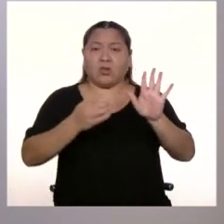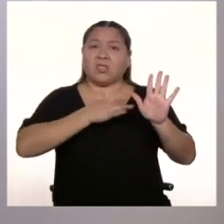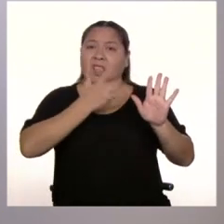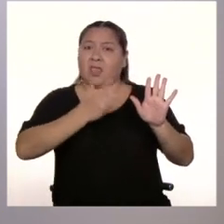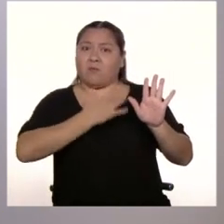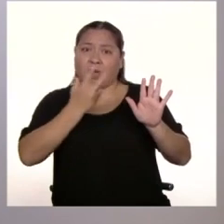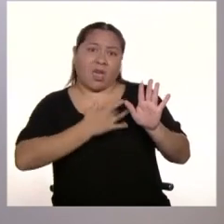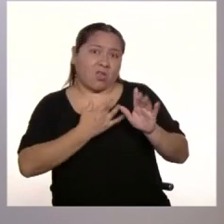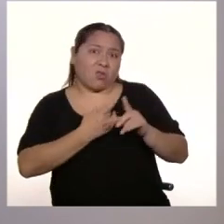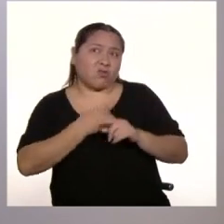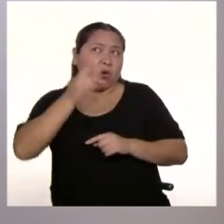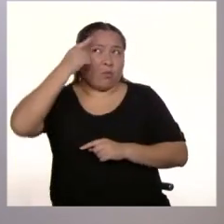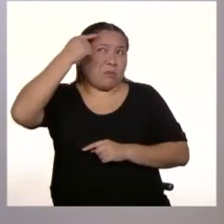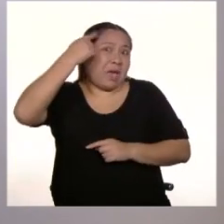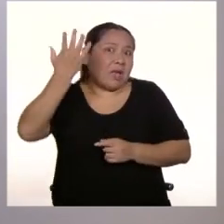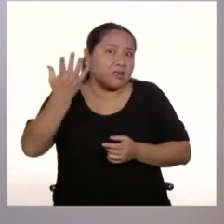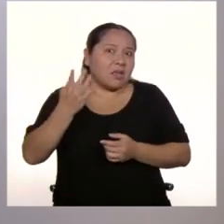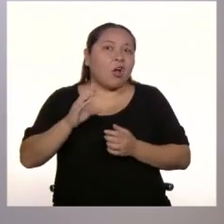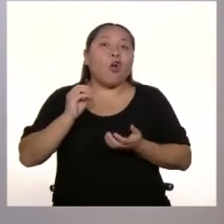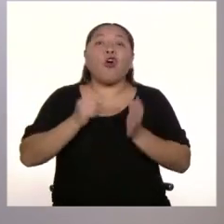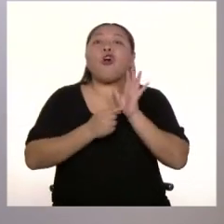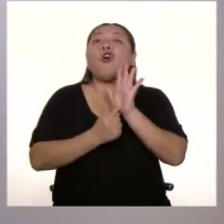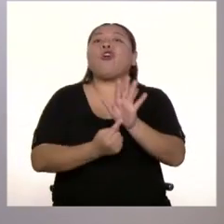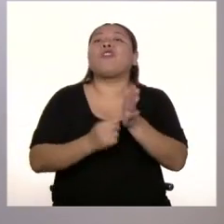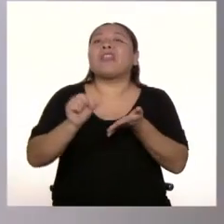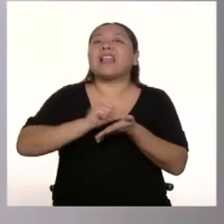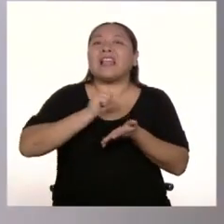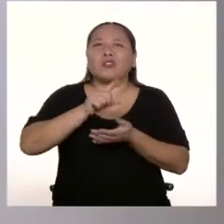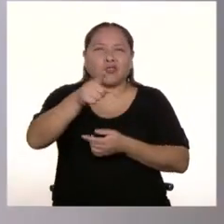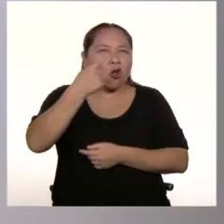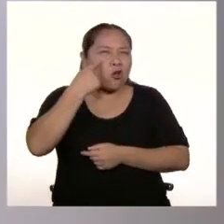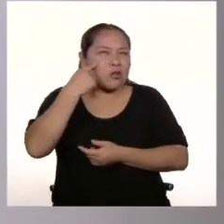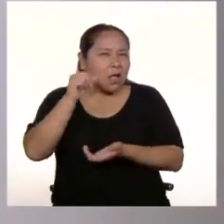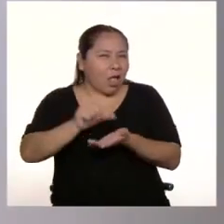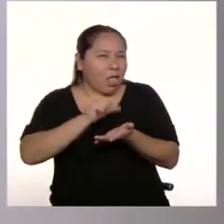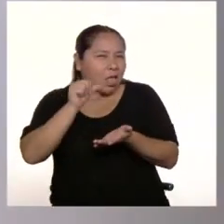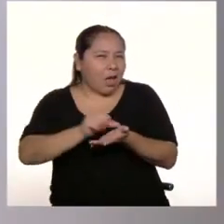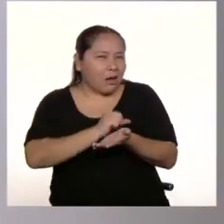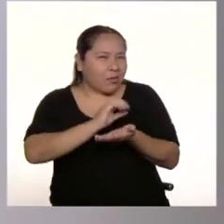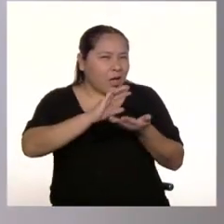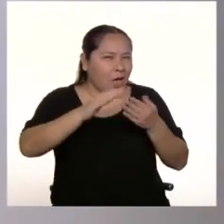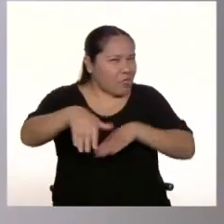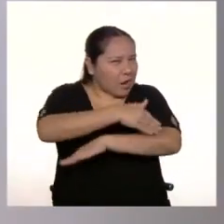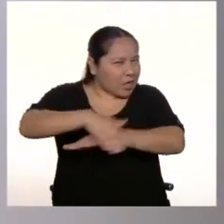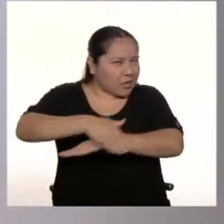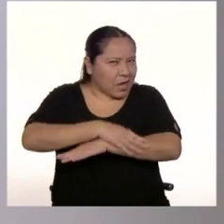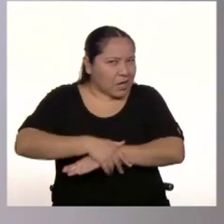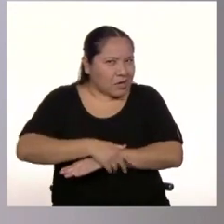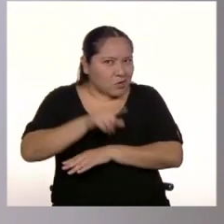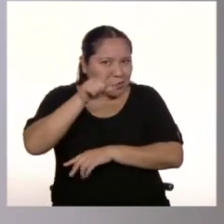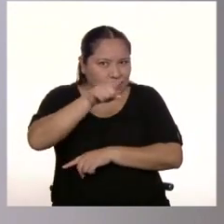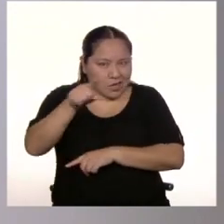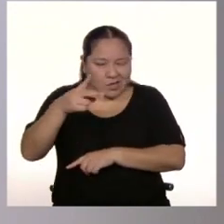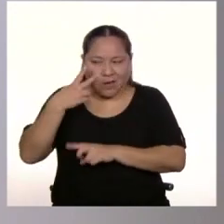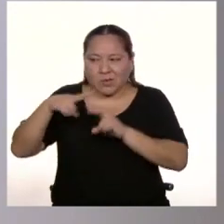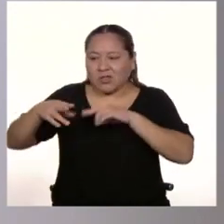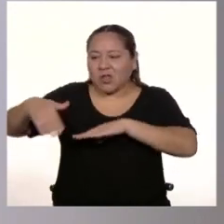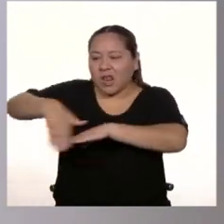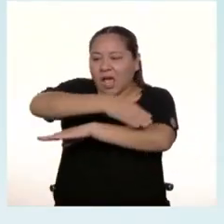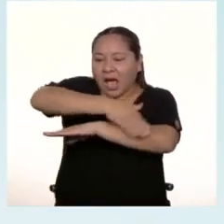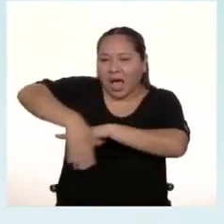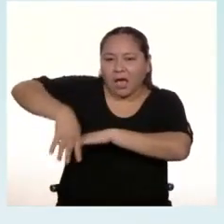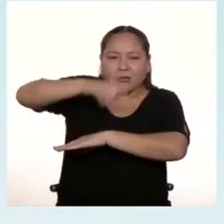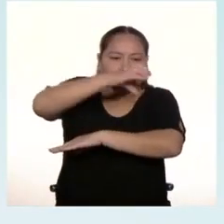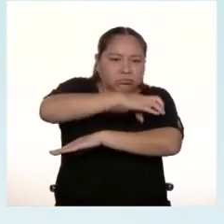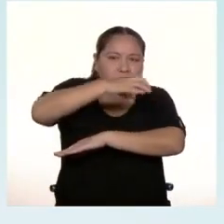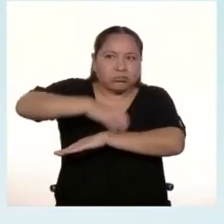del arte. ¿Ustedes saben qué es el arte urbano? Seguramente han pasado por las calles de sus barrios o localidades